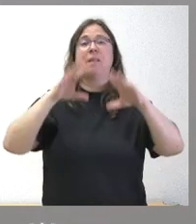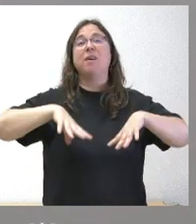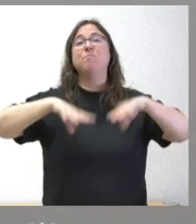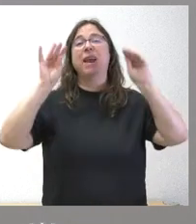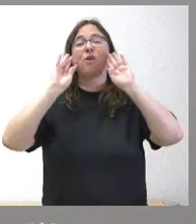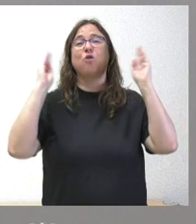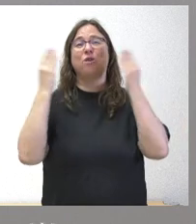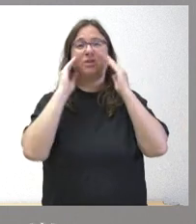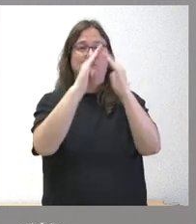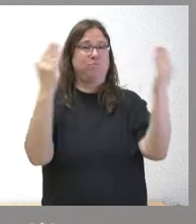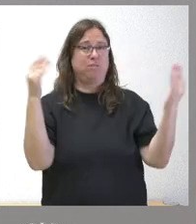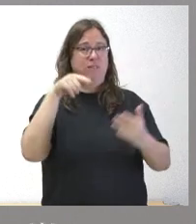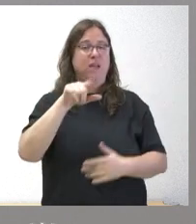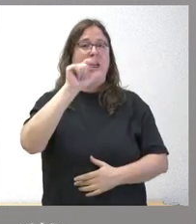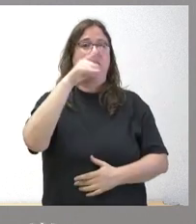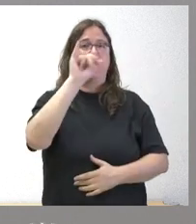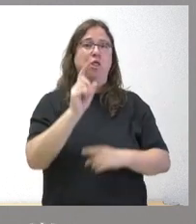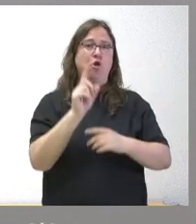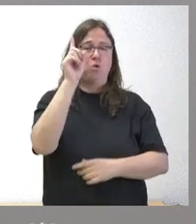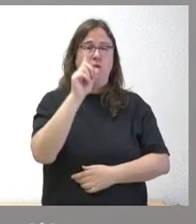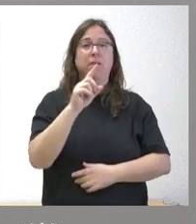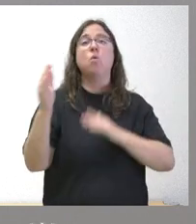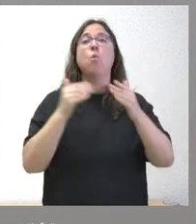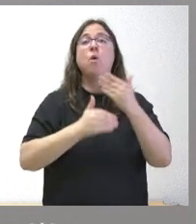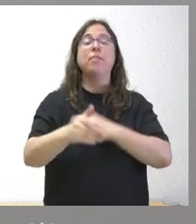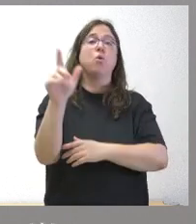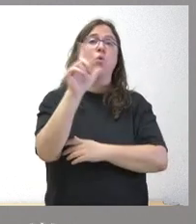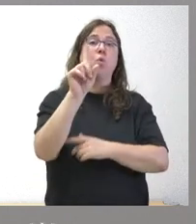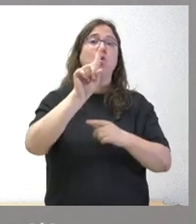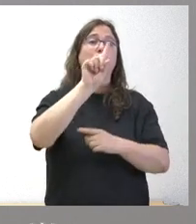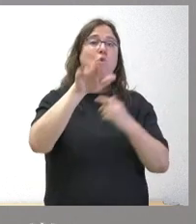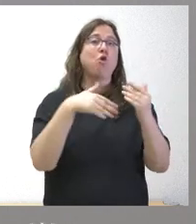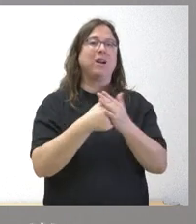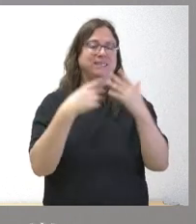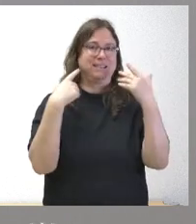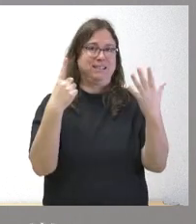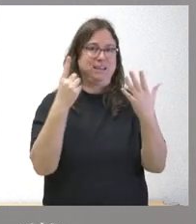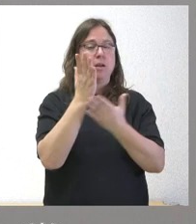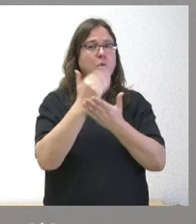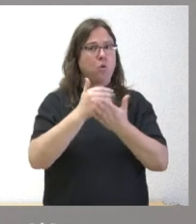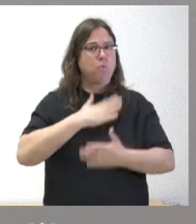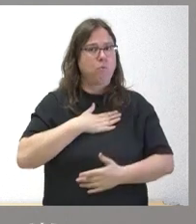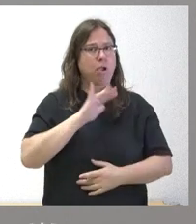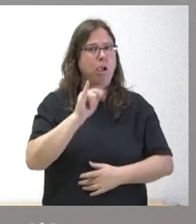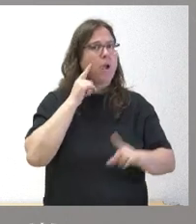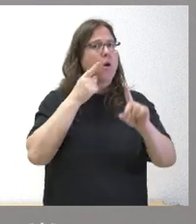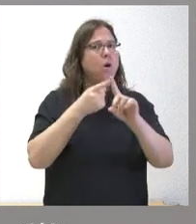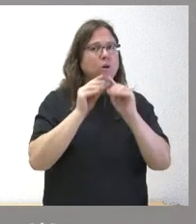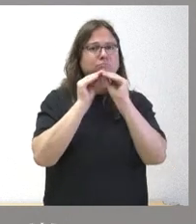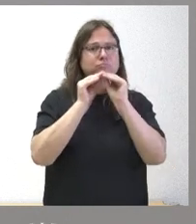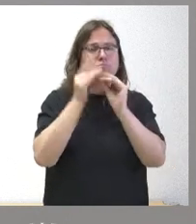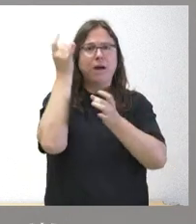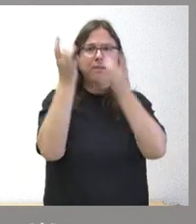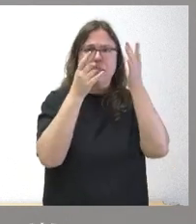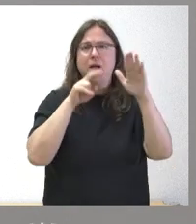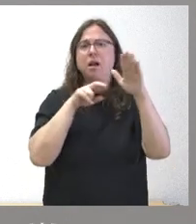Congresos y Exposiciones Lienzo Norte, entre el 1 y 6 de julio. Nuestra comunidad tiene como objetivo ir desarrollando este tipo de actividades de